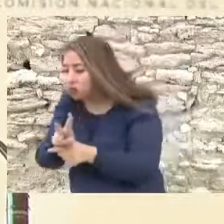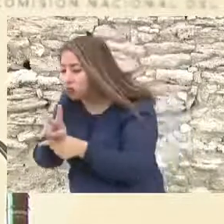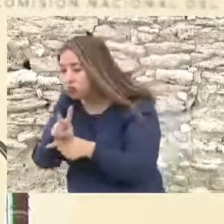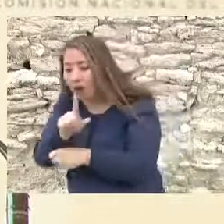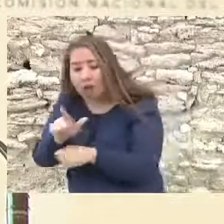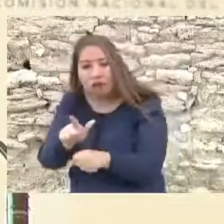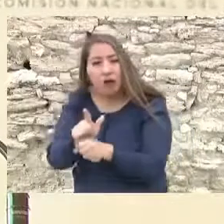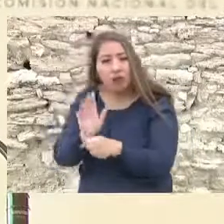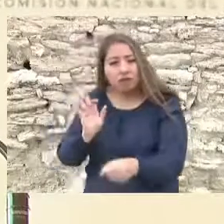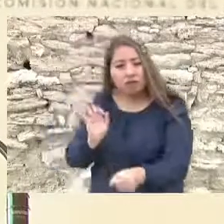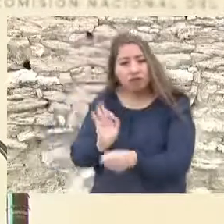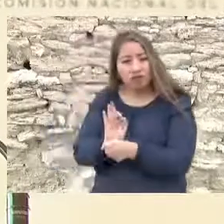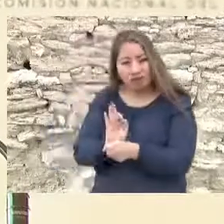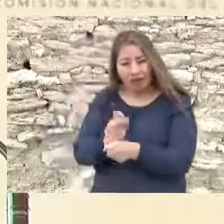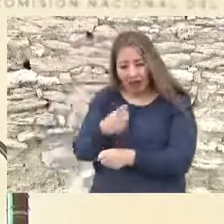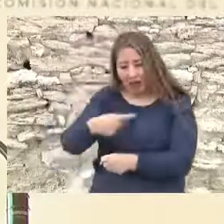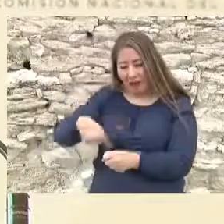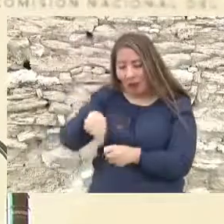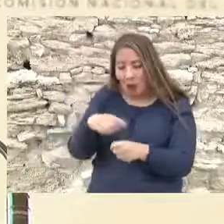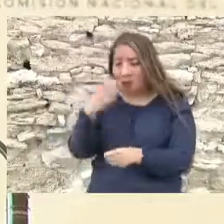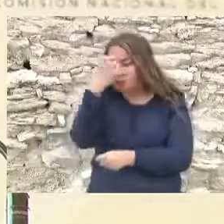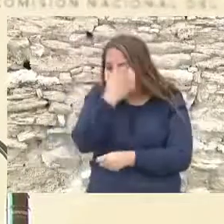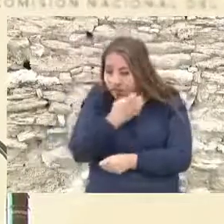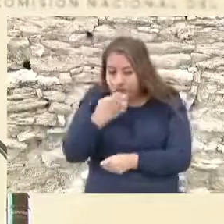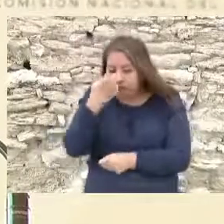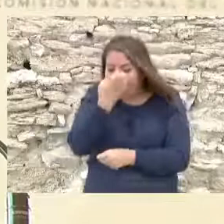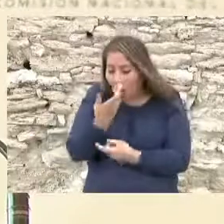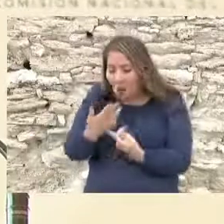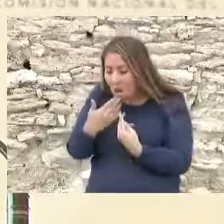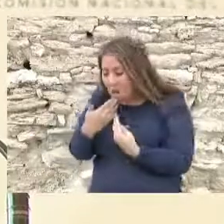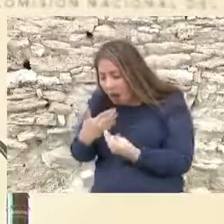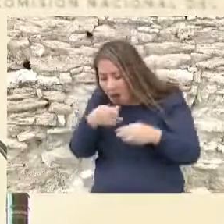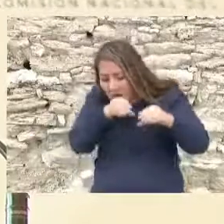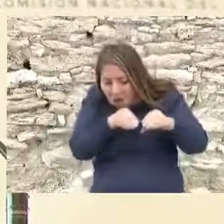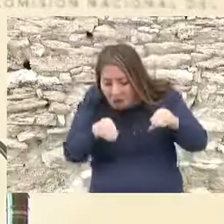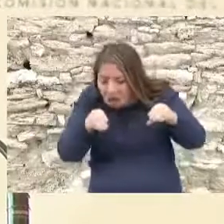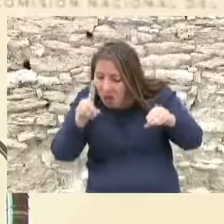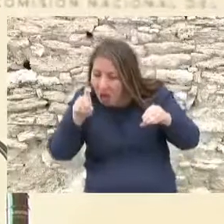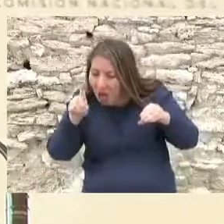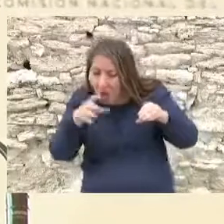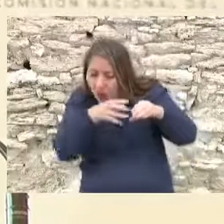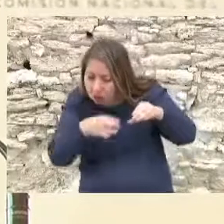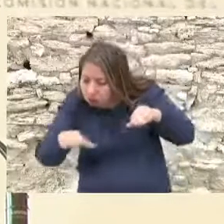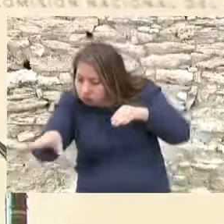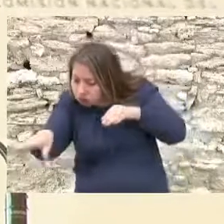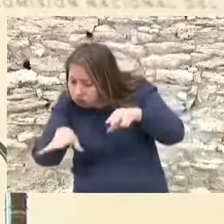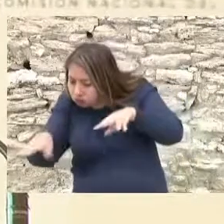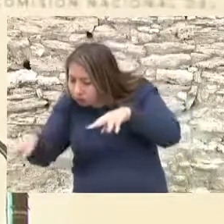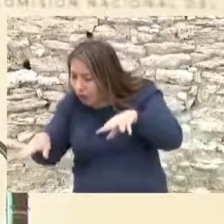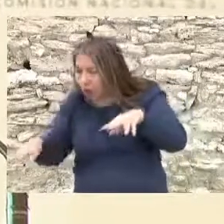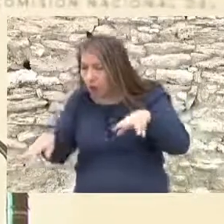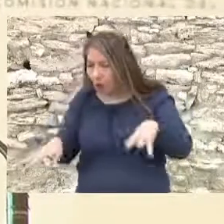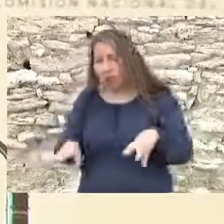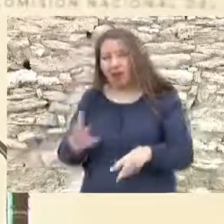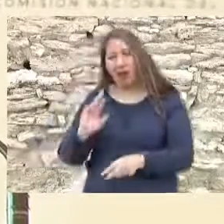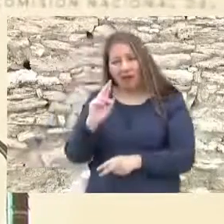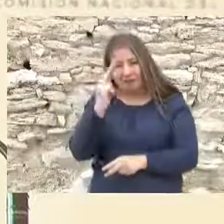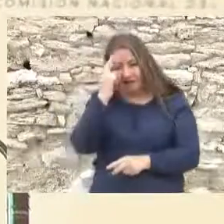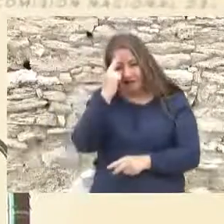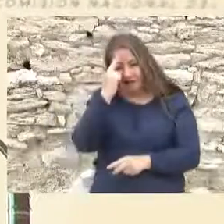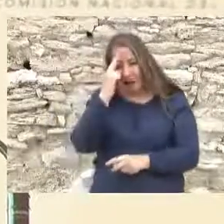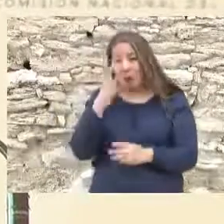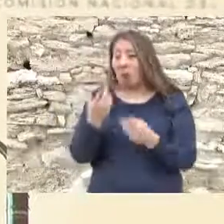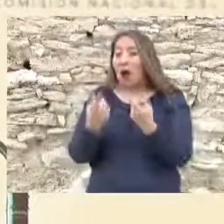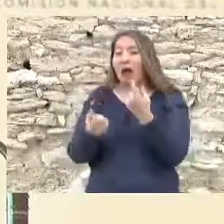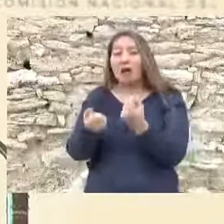protegida para entender mejor y evaluar la eficiencia de los procesos. Como parte de ello, quiero reconocer el esfuerzo